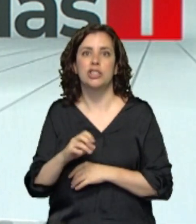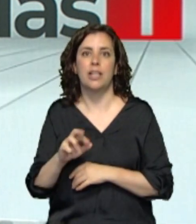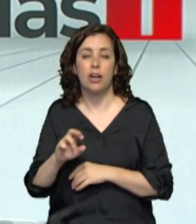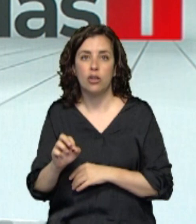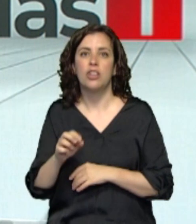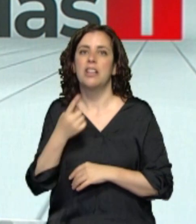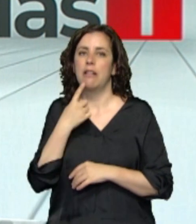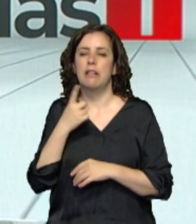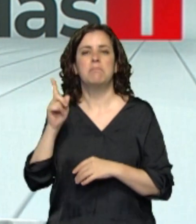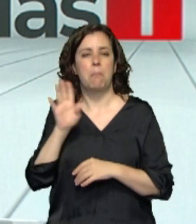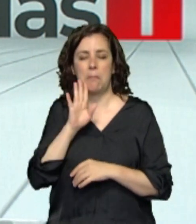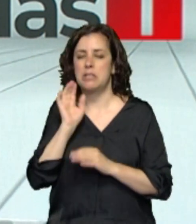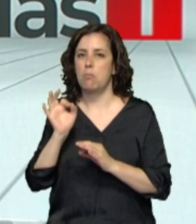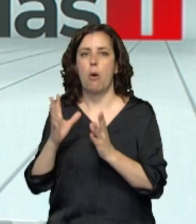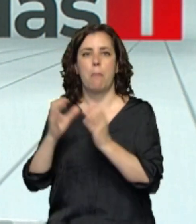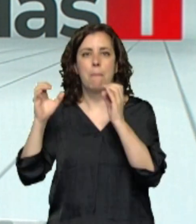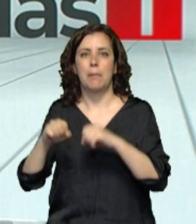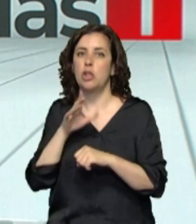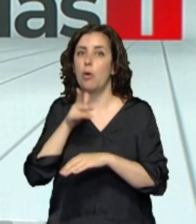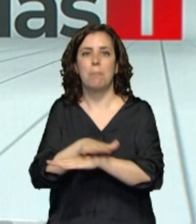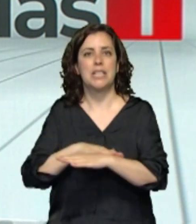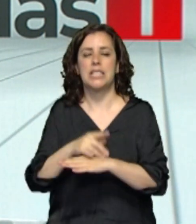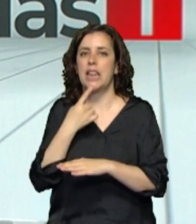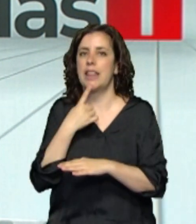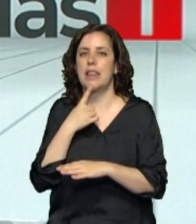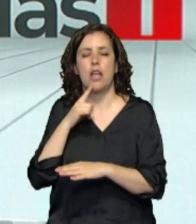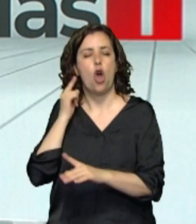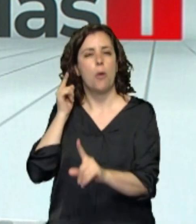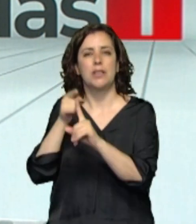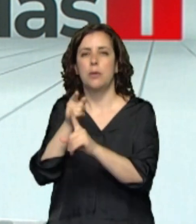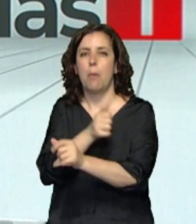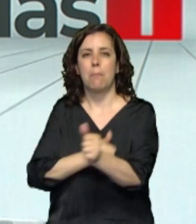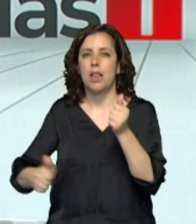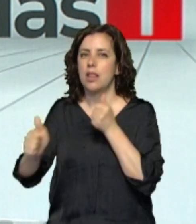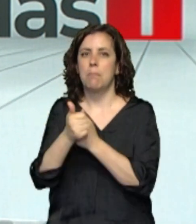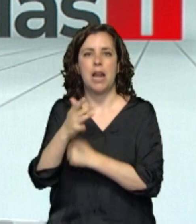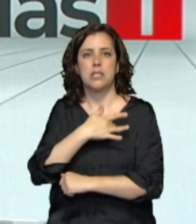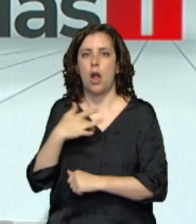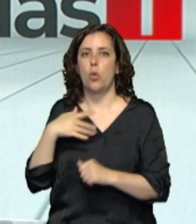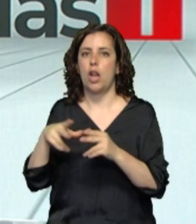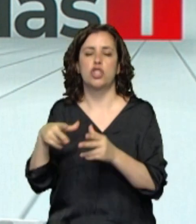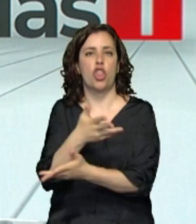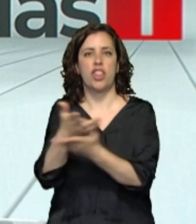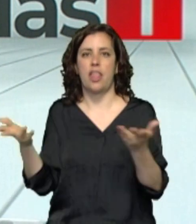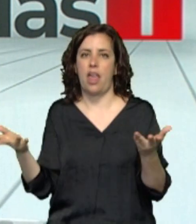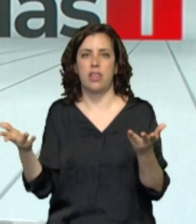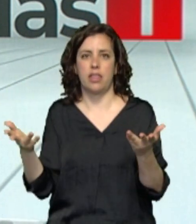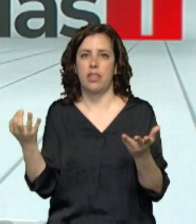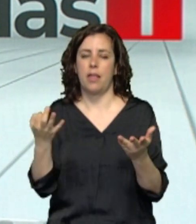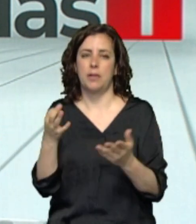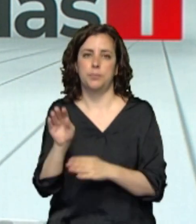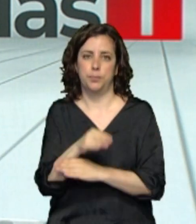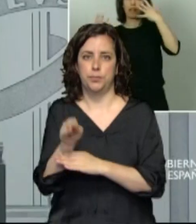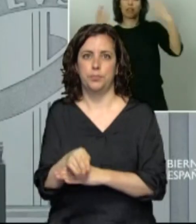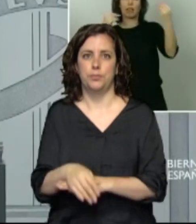ministra que no se va a escatimar ningún esfuerzo para preservar la salud del conjunto de la ciudadanía y para ser un colchón de todos los españoles.